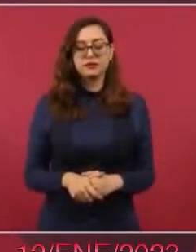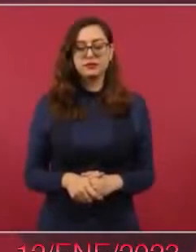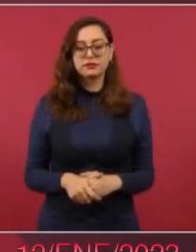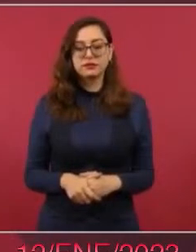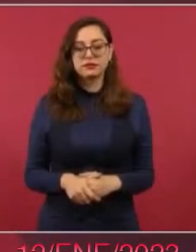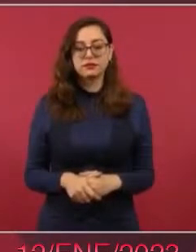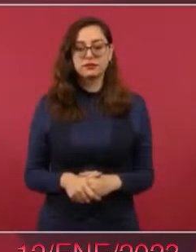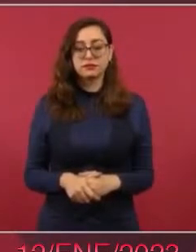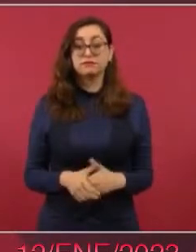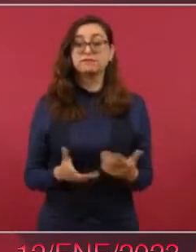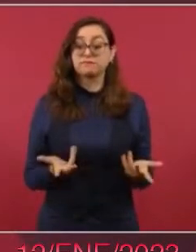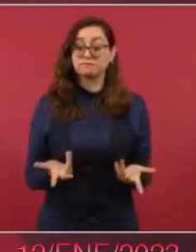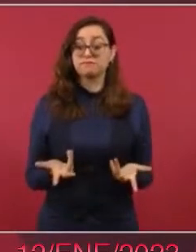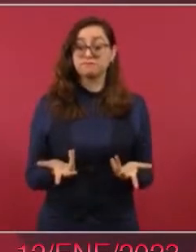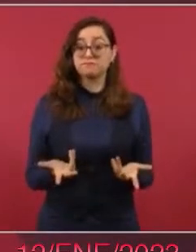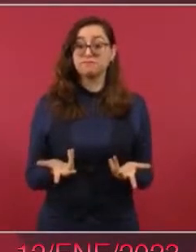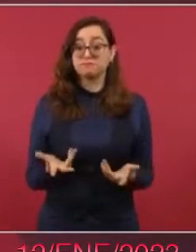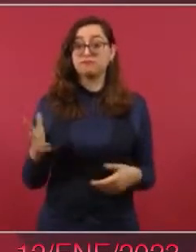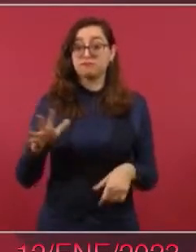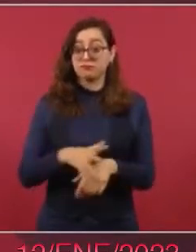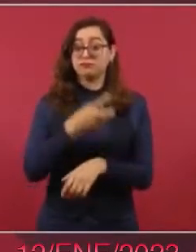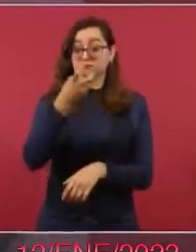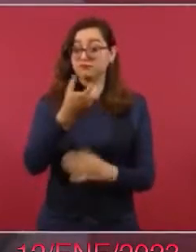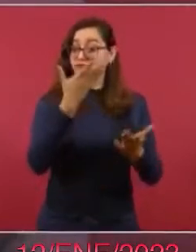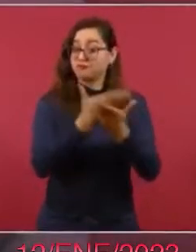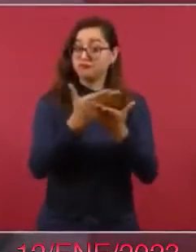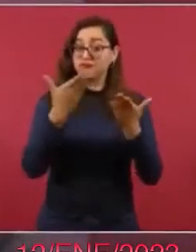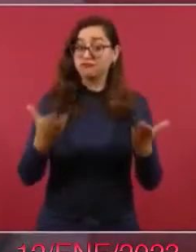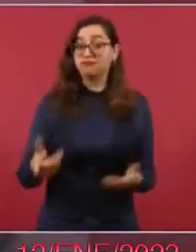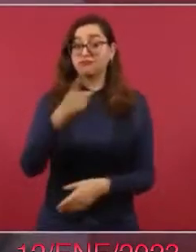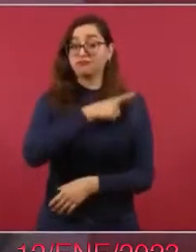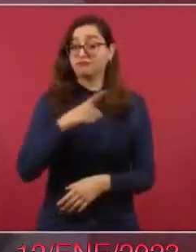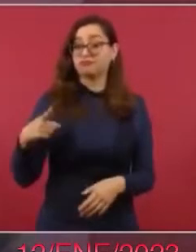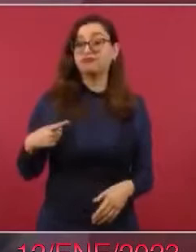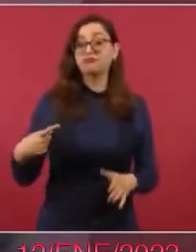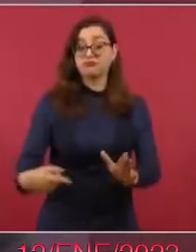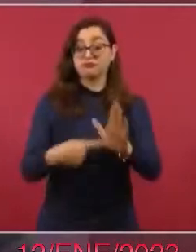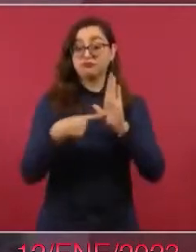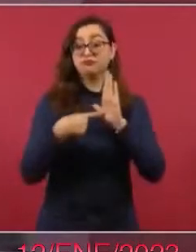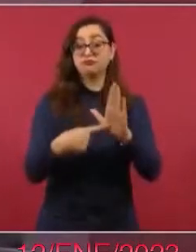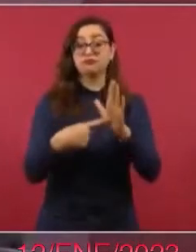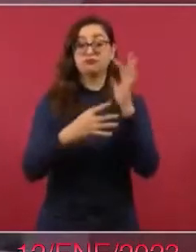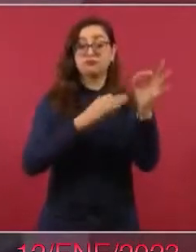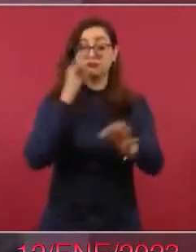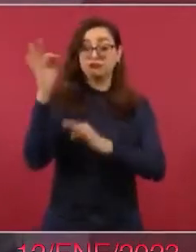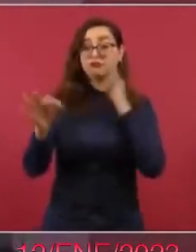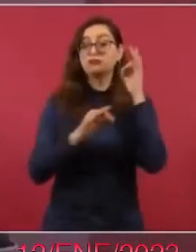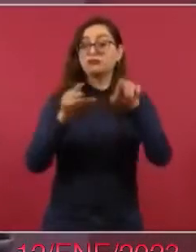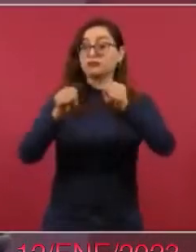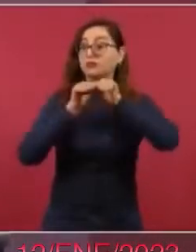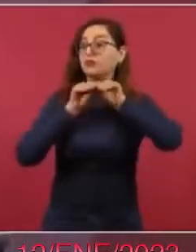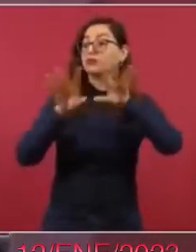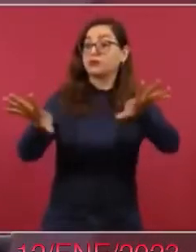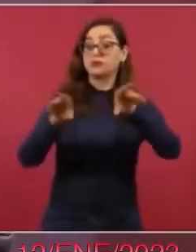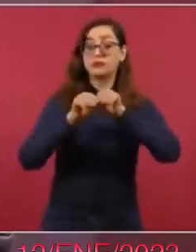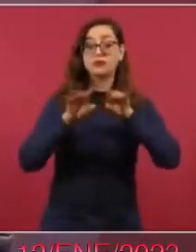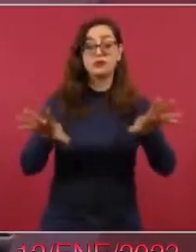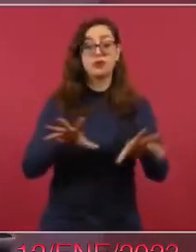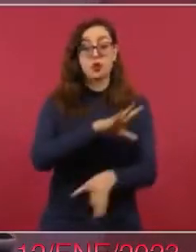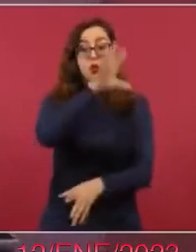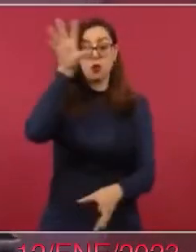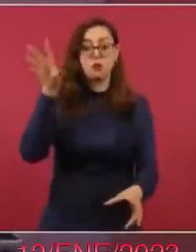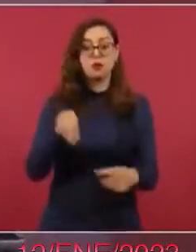entonces por eso si es muy importante el que se conozca todo esto